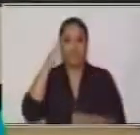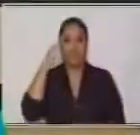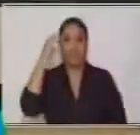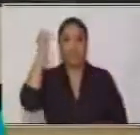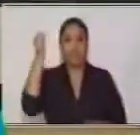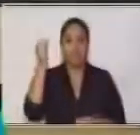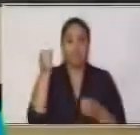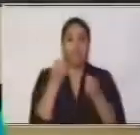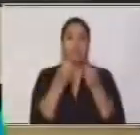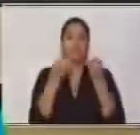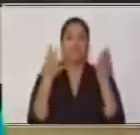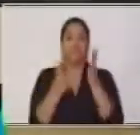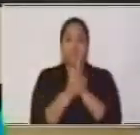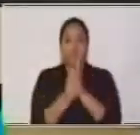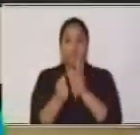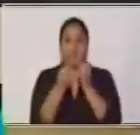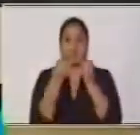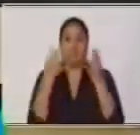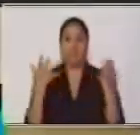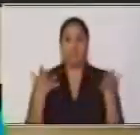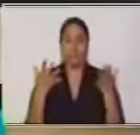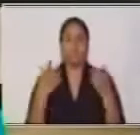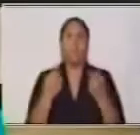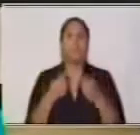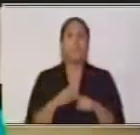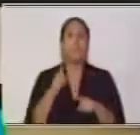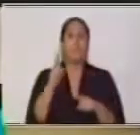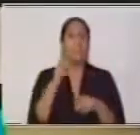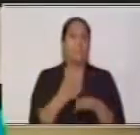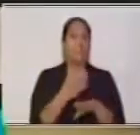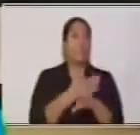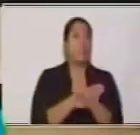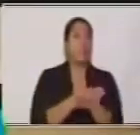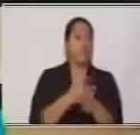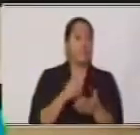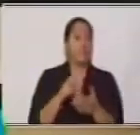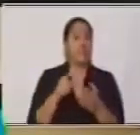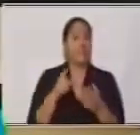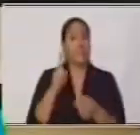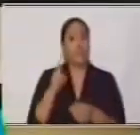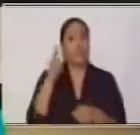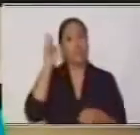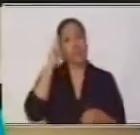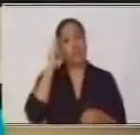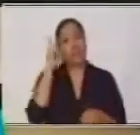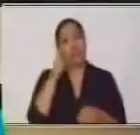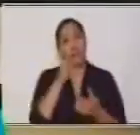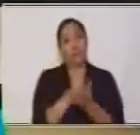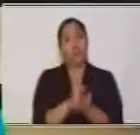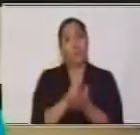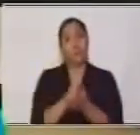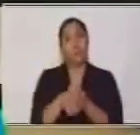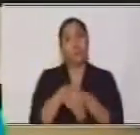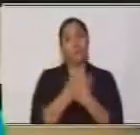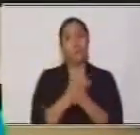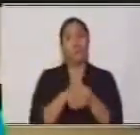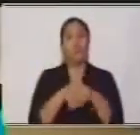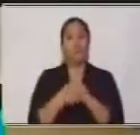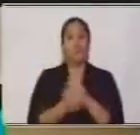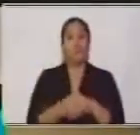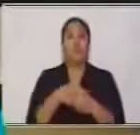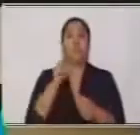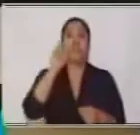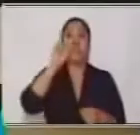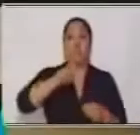habilidad numérica. Pero bueno, antes de empezar, vamos a hacer la siguiente recomendación. recuerda que debes